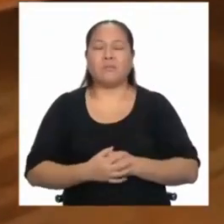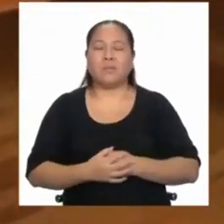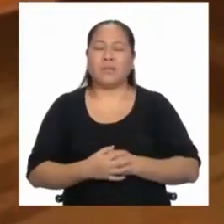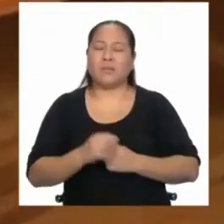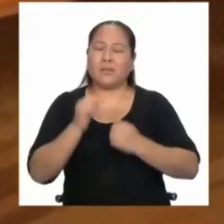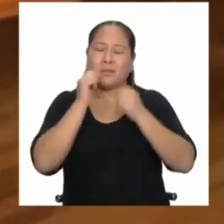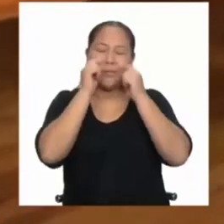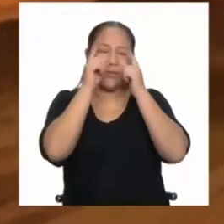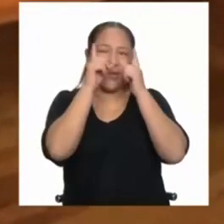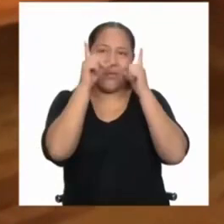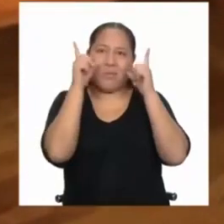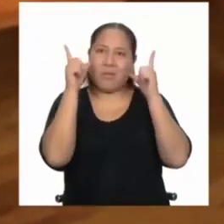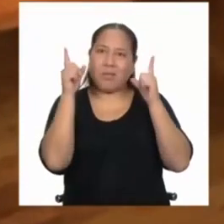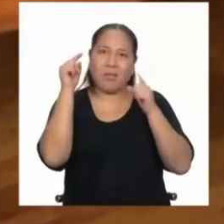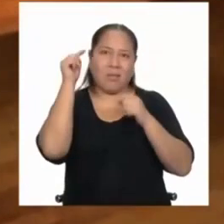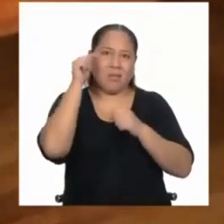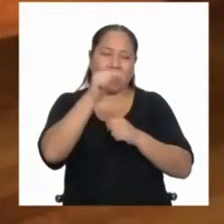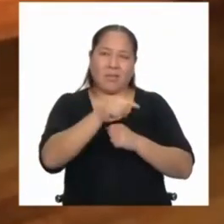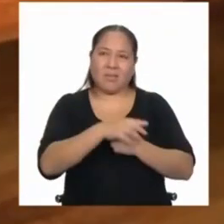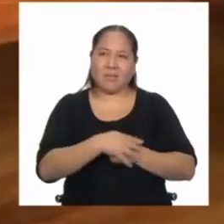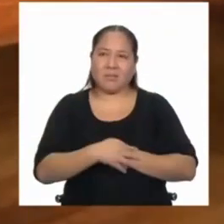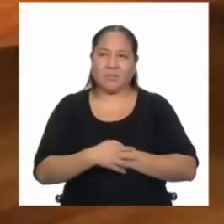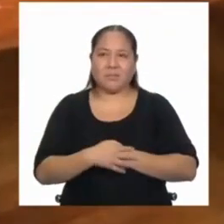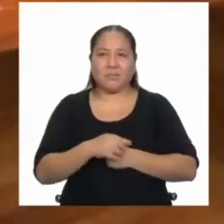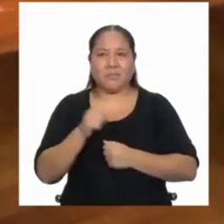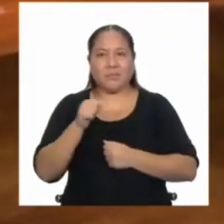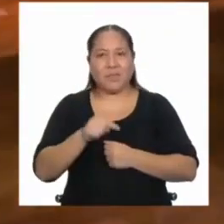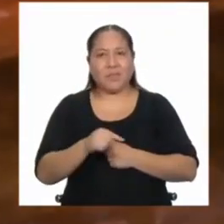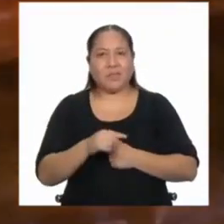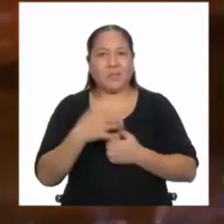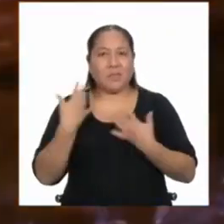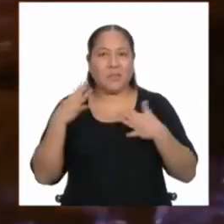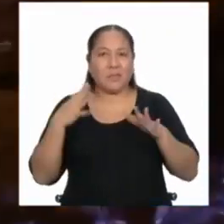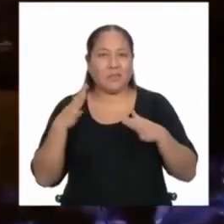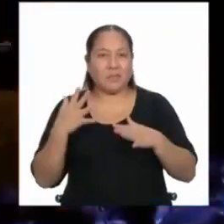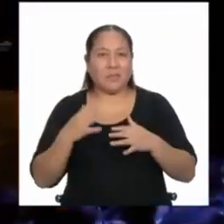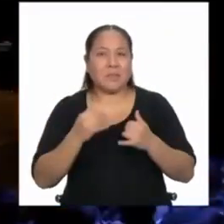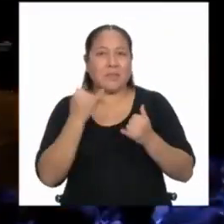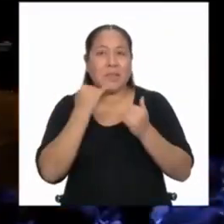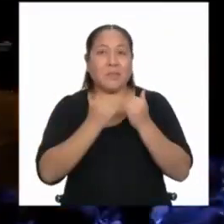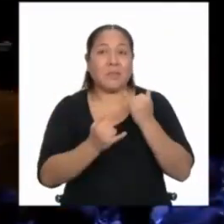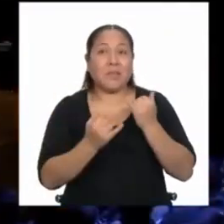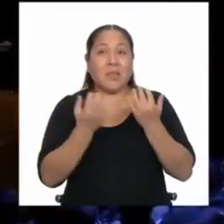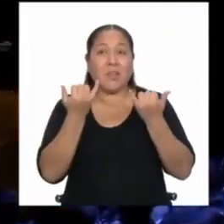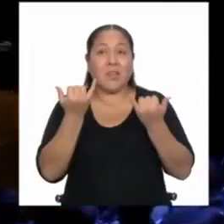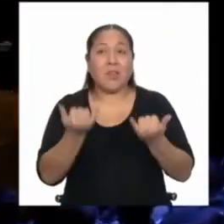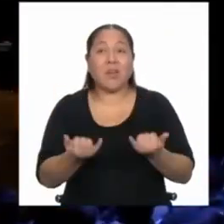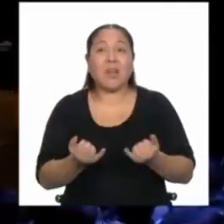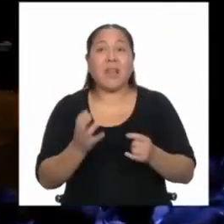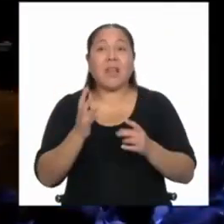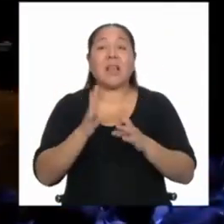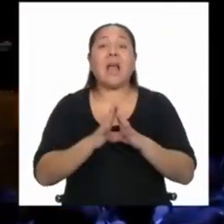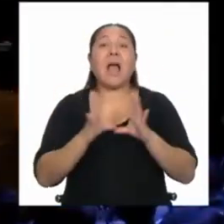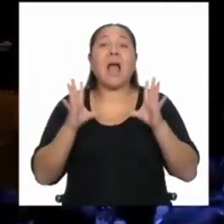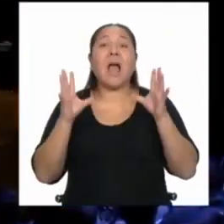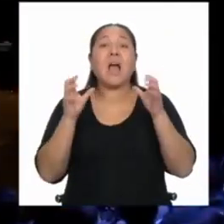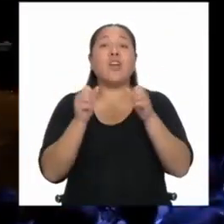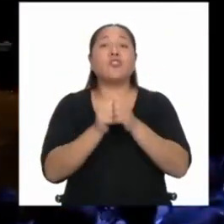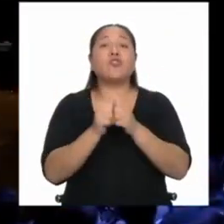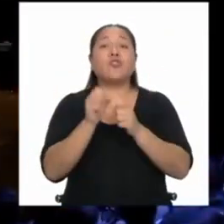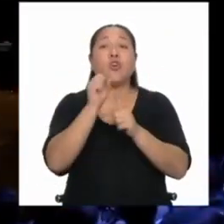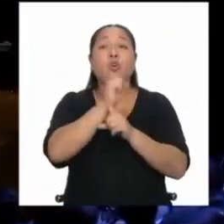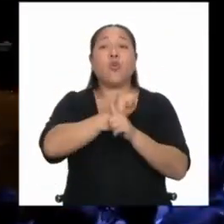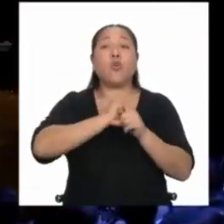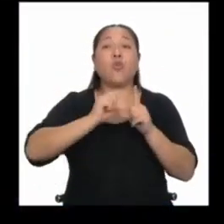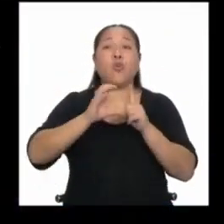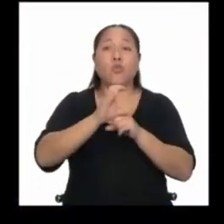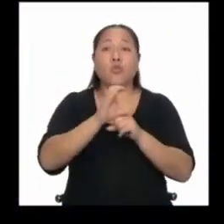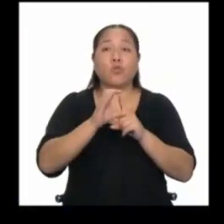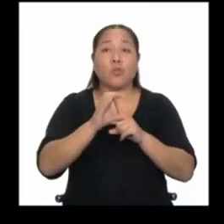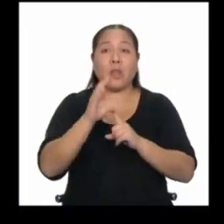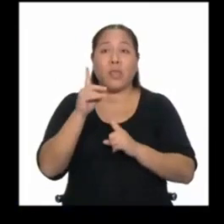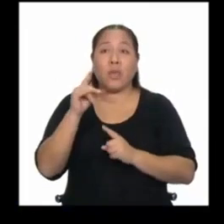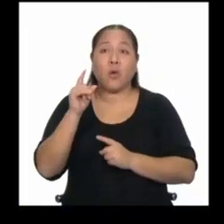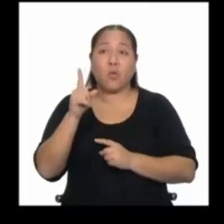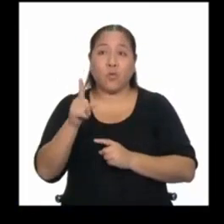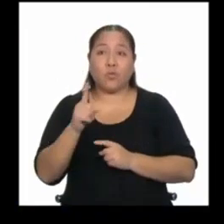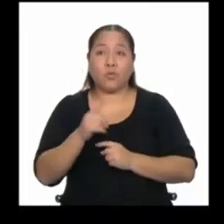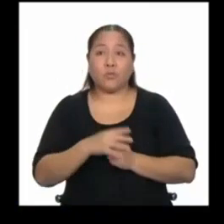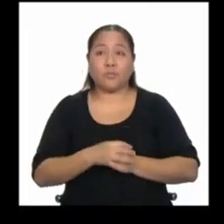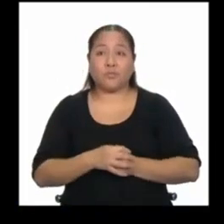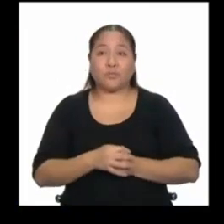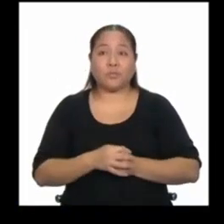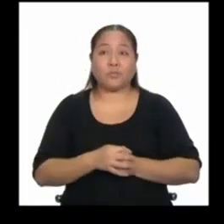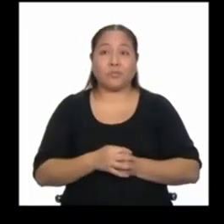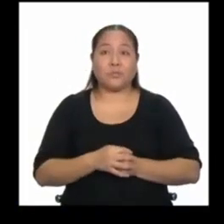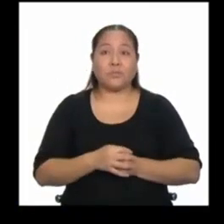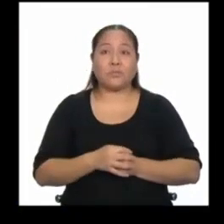alucinante, y esto concluye un poco lo que es hoy la asociación cultural, que es D1 en realidad, y